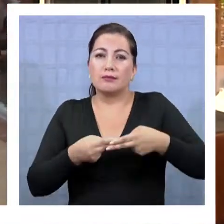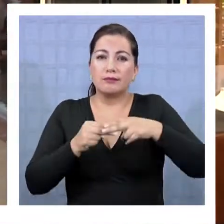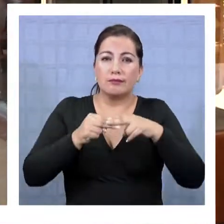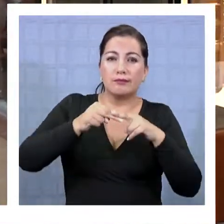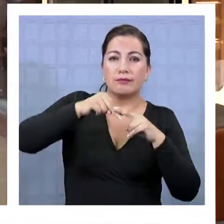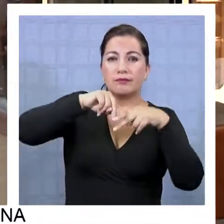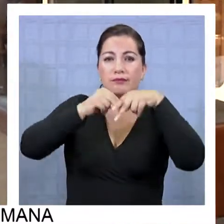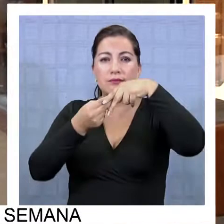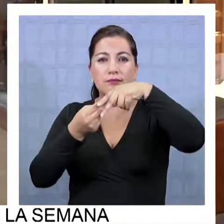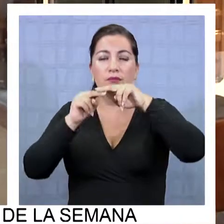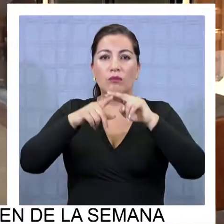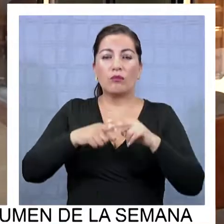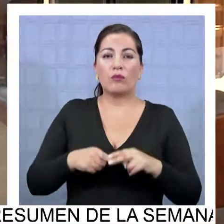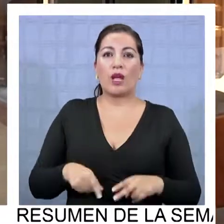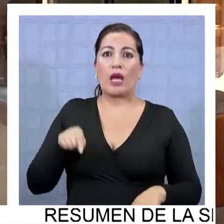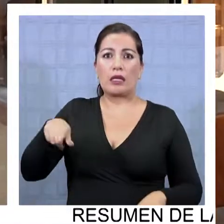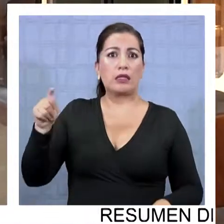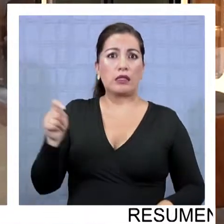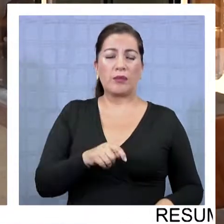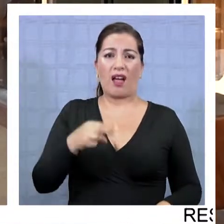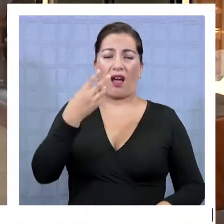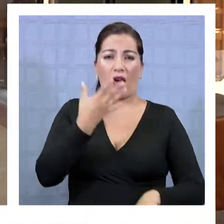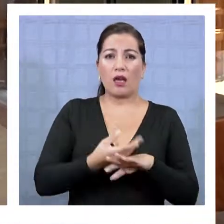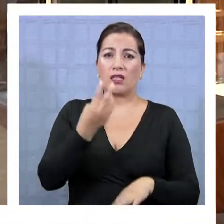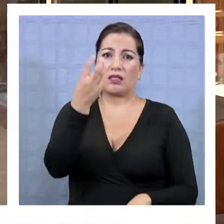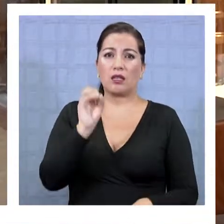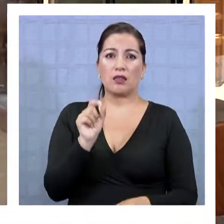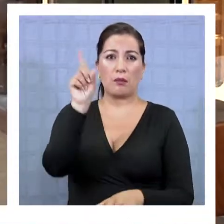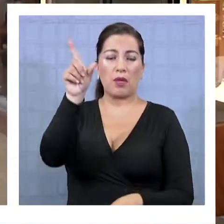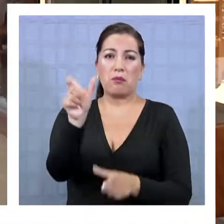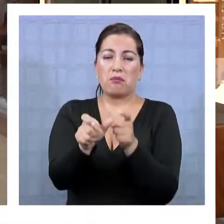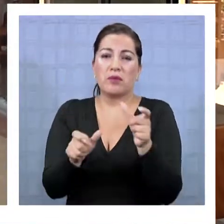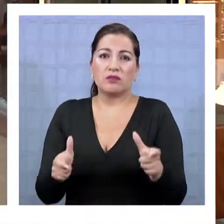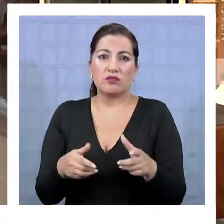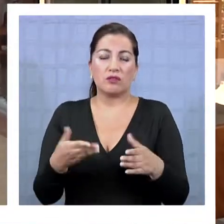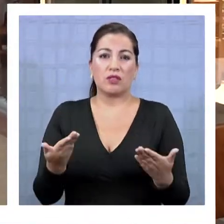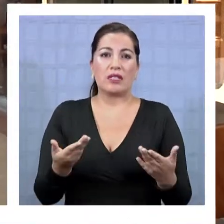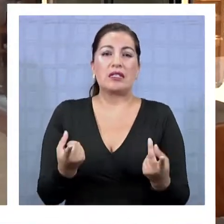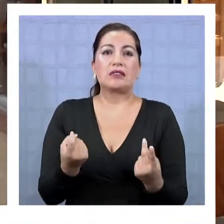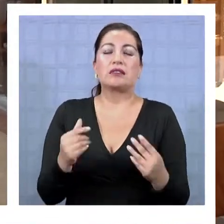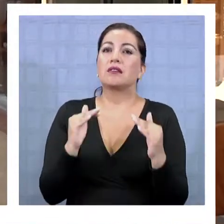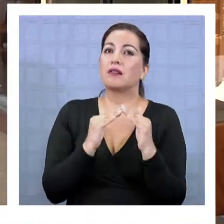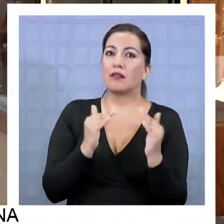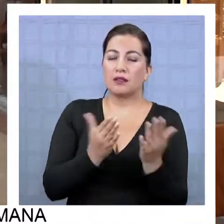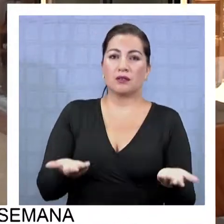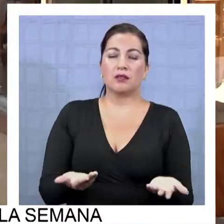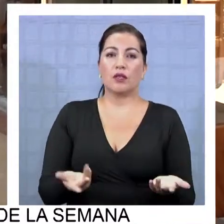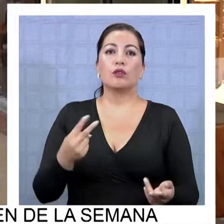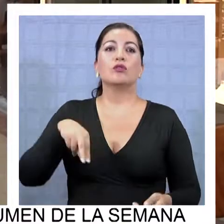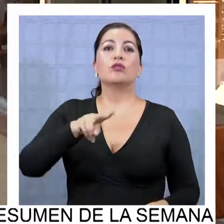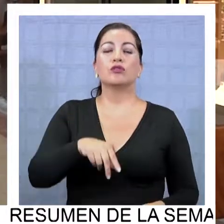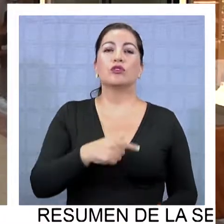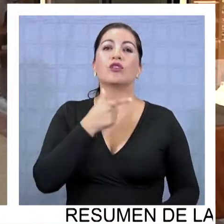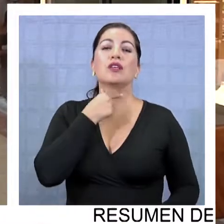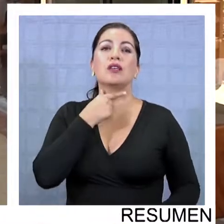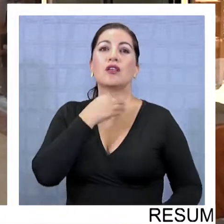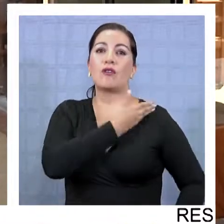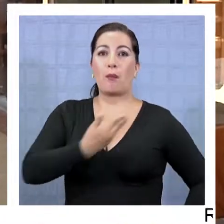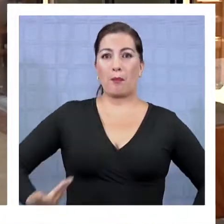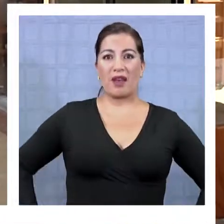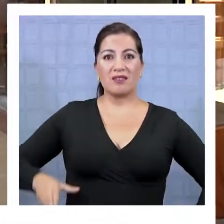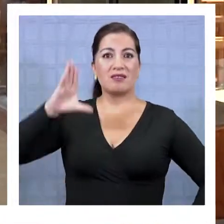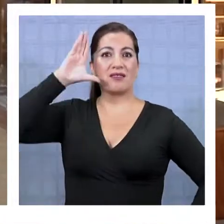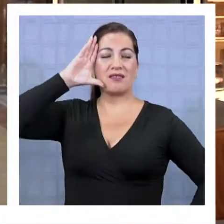en Tarapacá alcanza cerca de 30.000 viviendas como déficit. Entonces nosotros esperamos que la Presidenta firme el